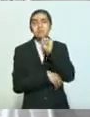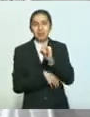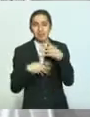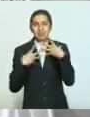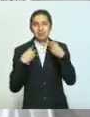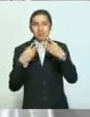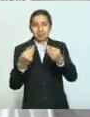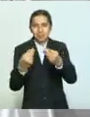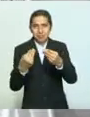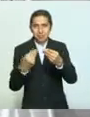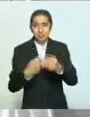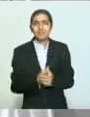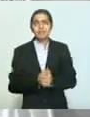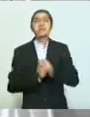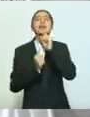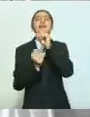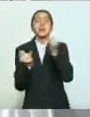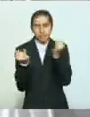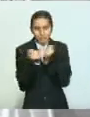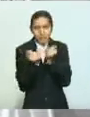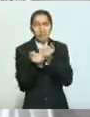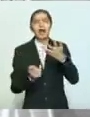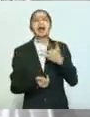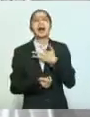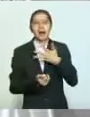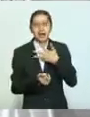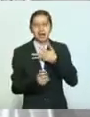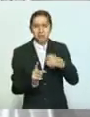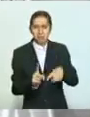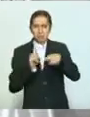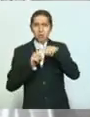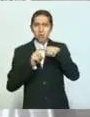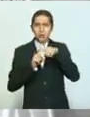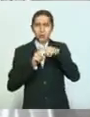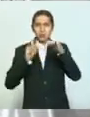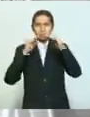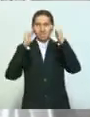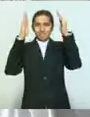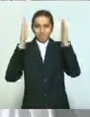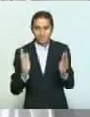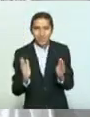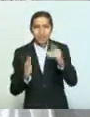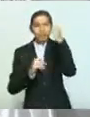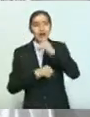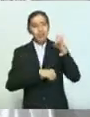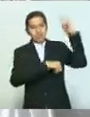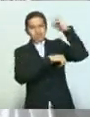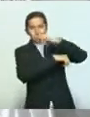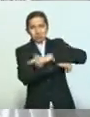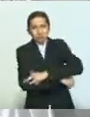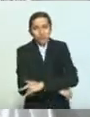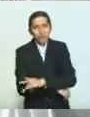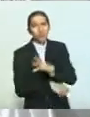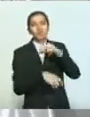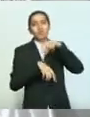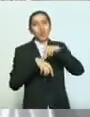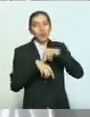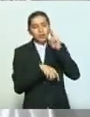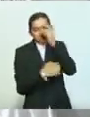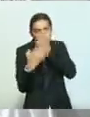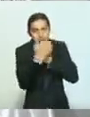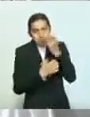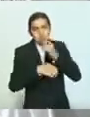contagio. Mantenemos filtros activos en terminales y autobuses, en aeropuertos,